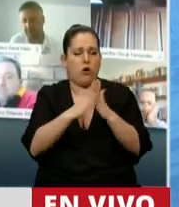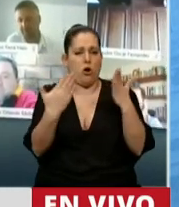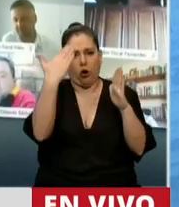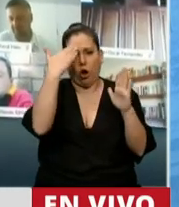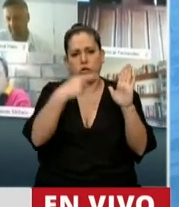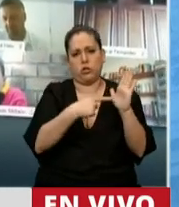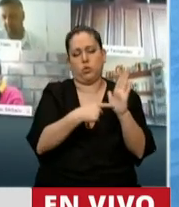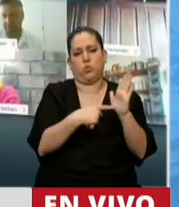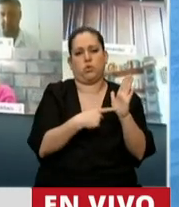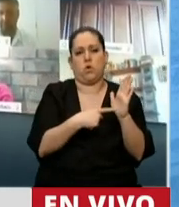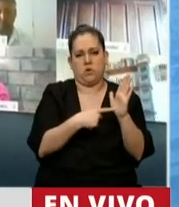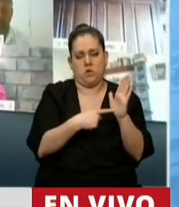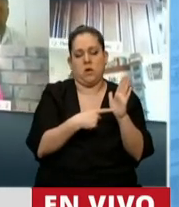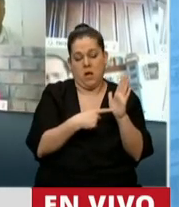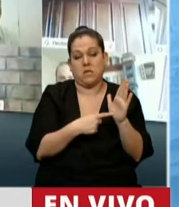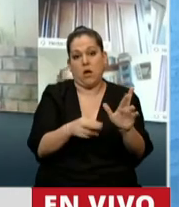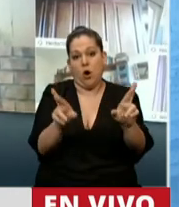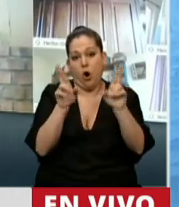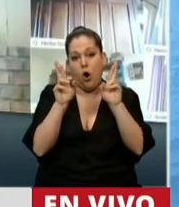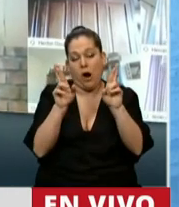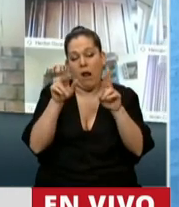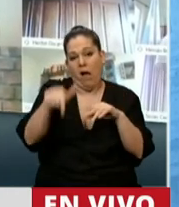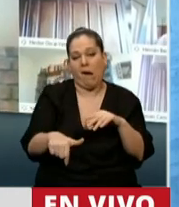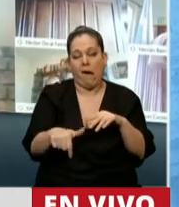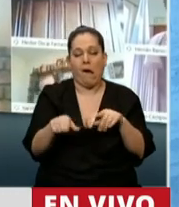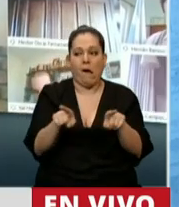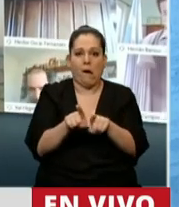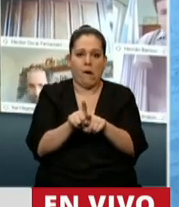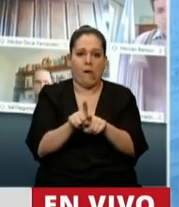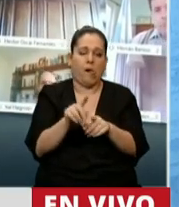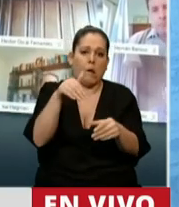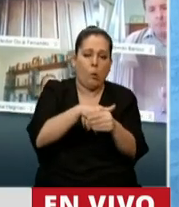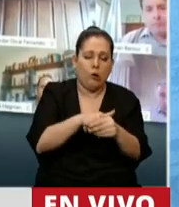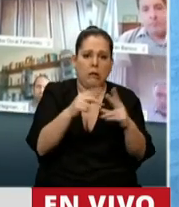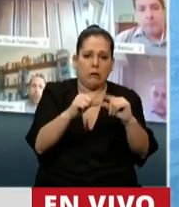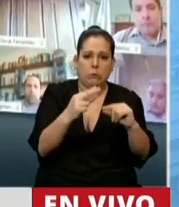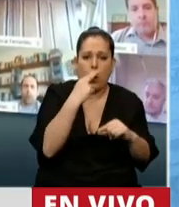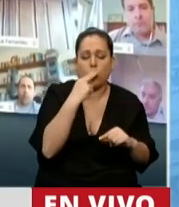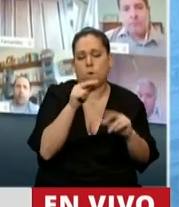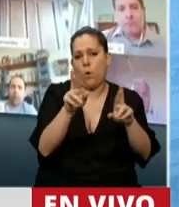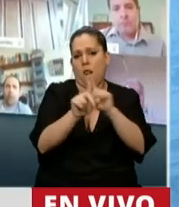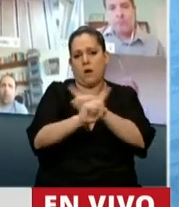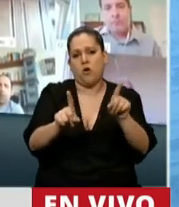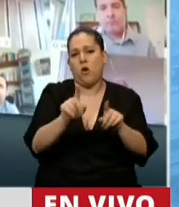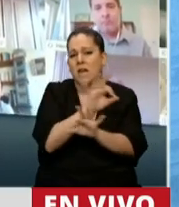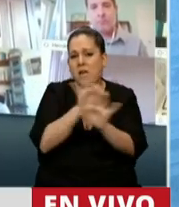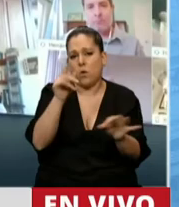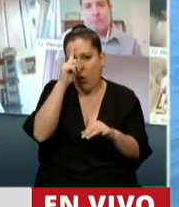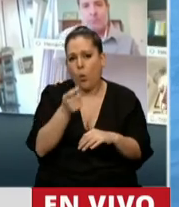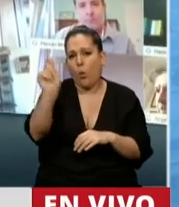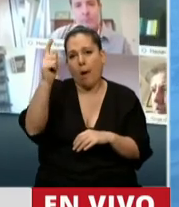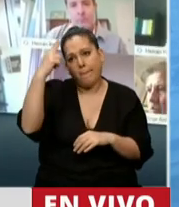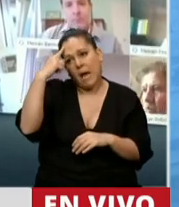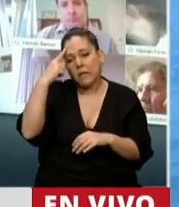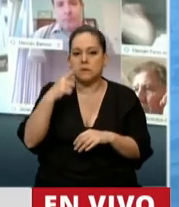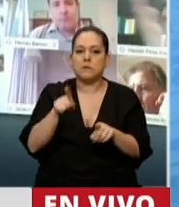espero que no se amnistien acá, que no se haga este traje a medida y que ningún juez interprete en el futuro que este Congreso le está